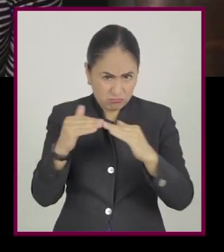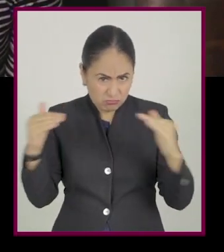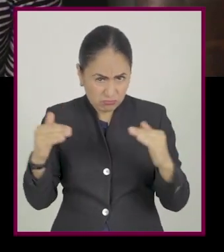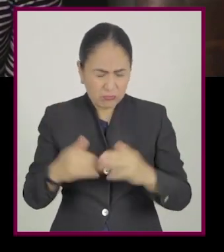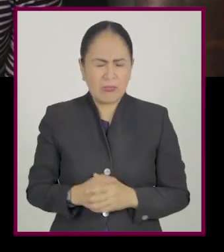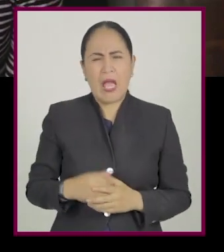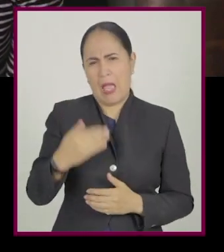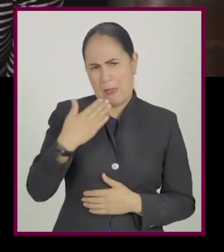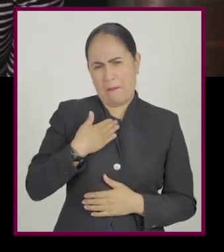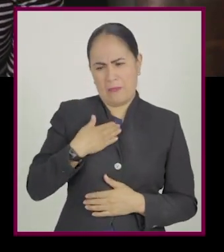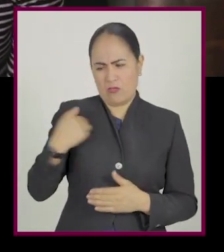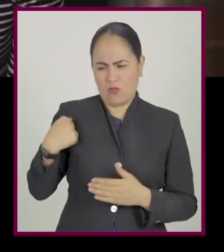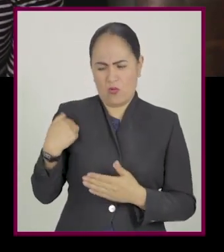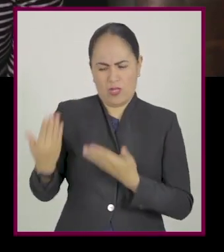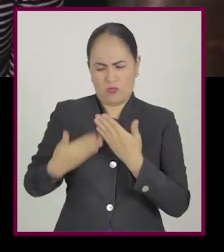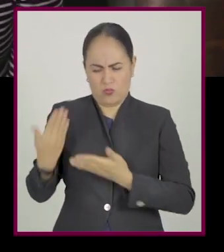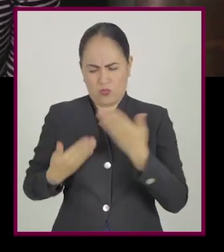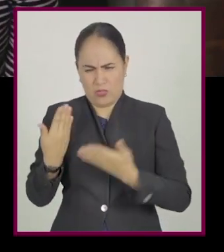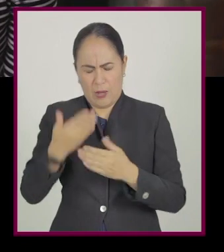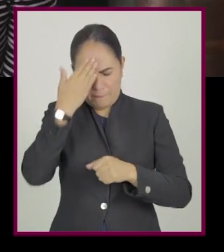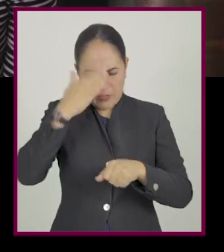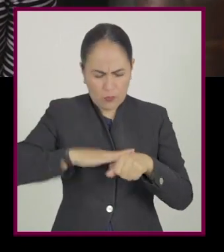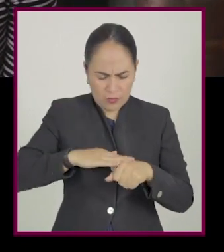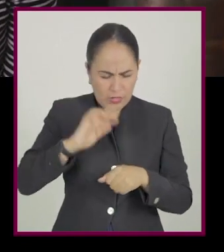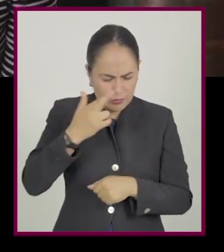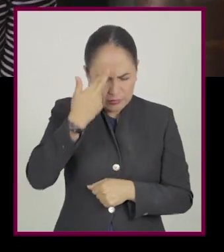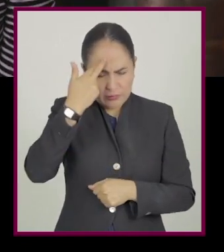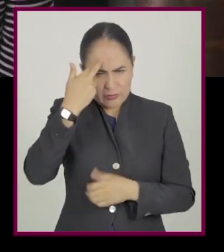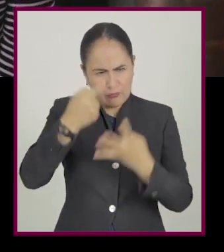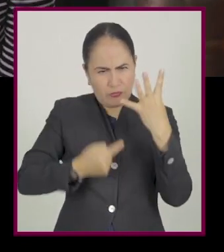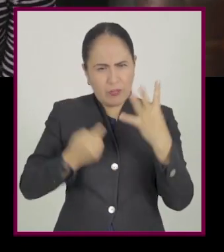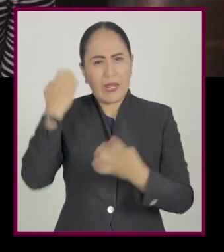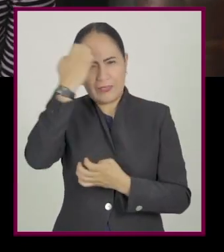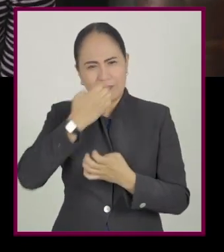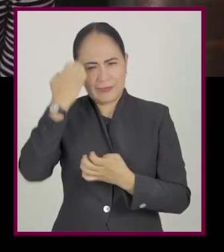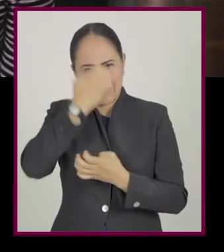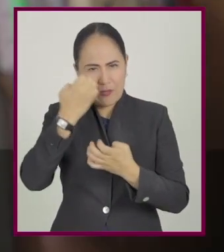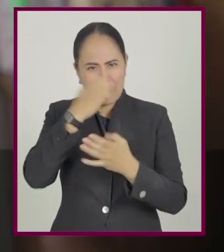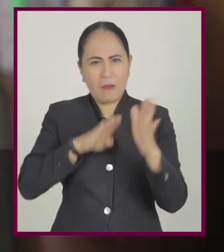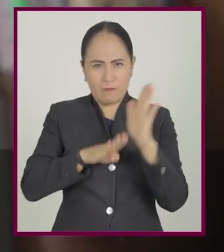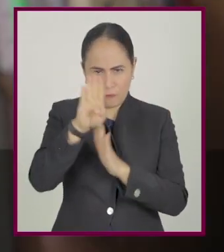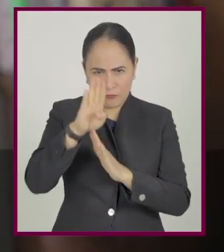a mí sí me sirve mucho la memoria para acordarme de lo que estudié a la hora de los exámenes.